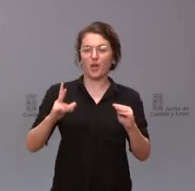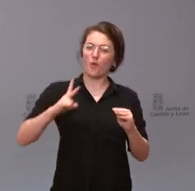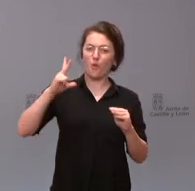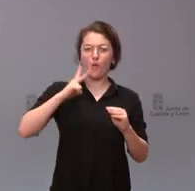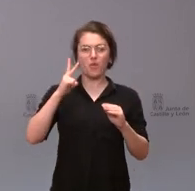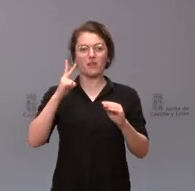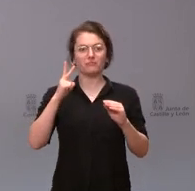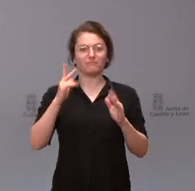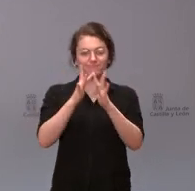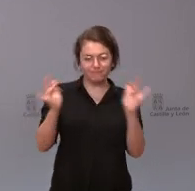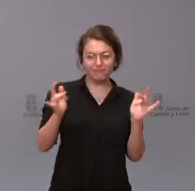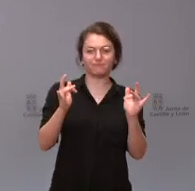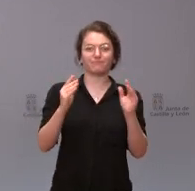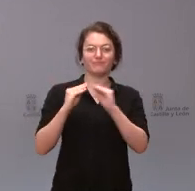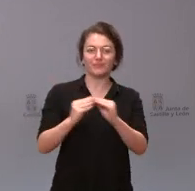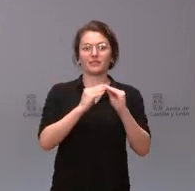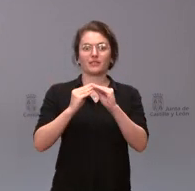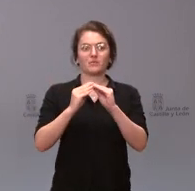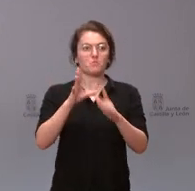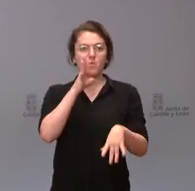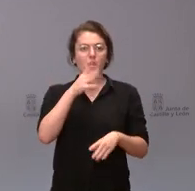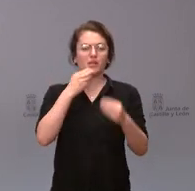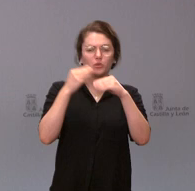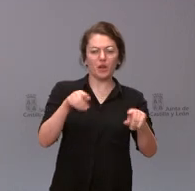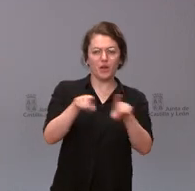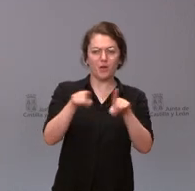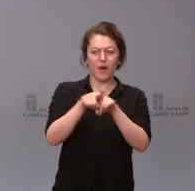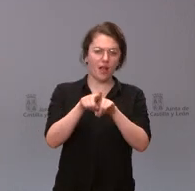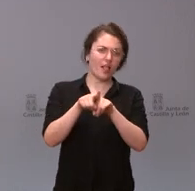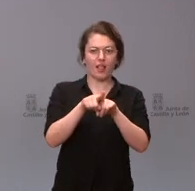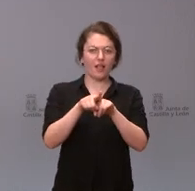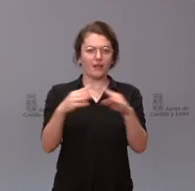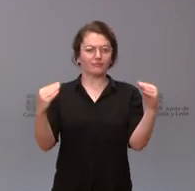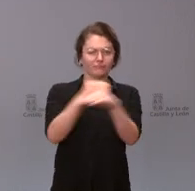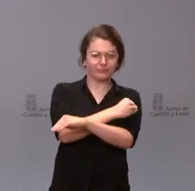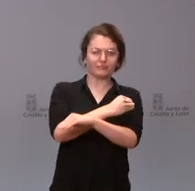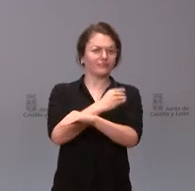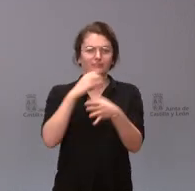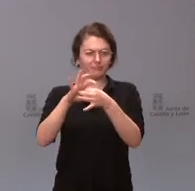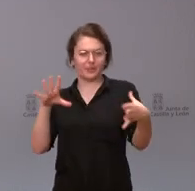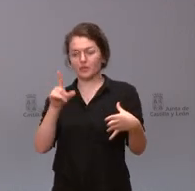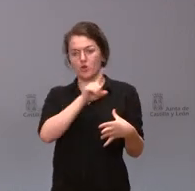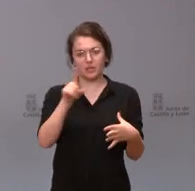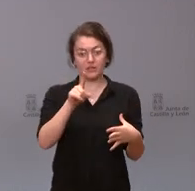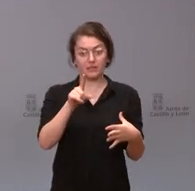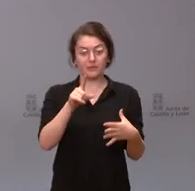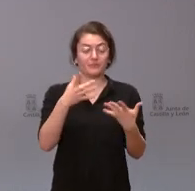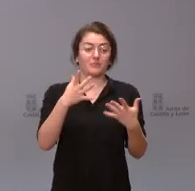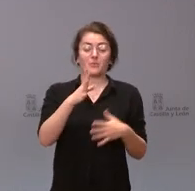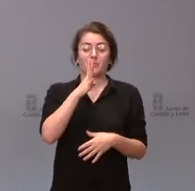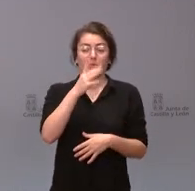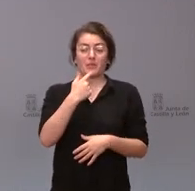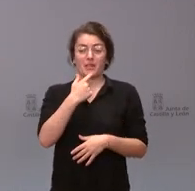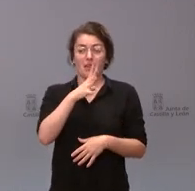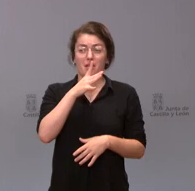pensamos que la historia es un elemento de fraccionamiento o de desunión y por tanto cuando usted me habla de calendario ahora lo que nos